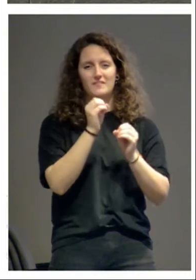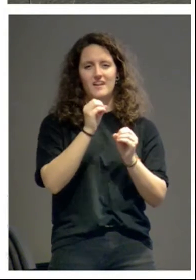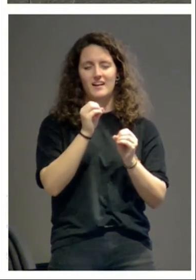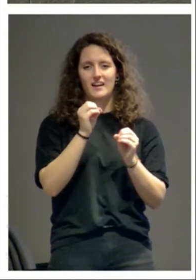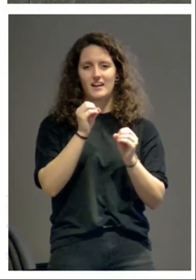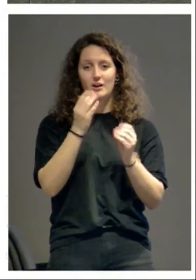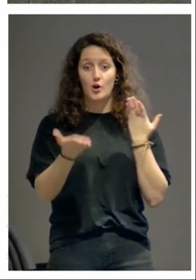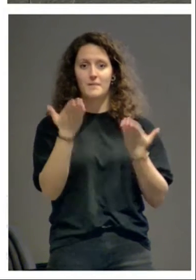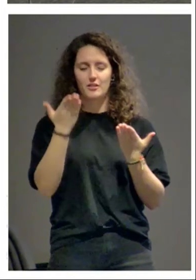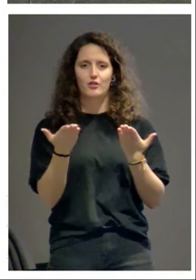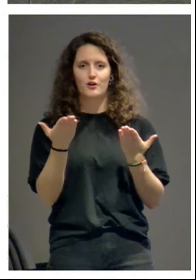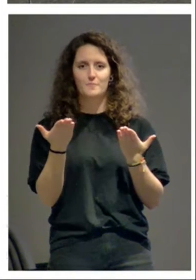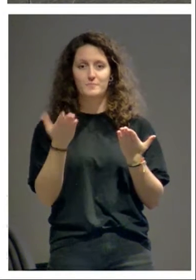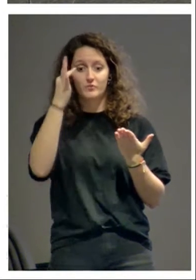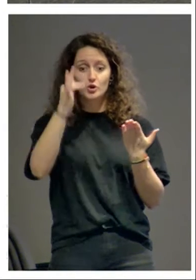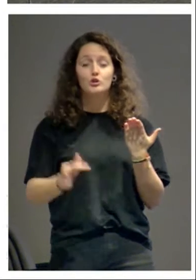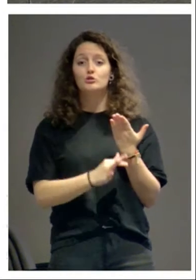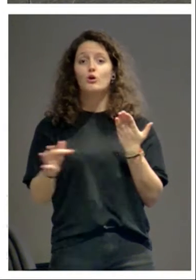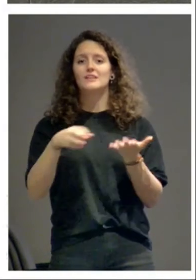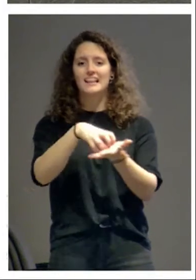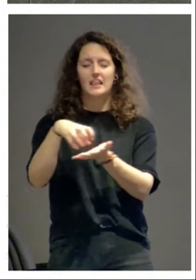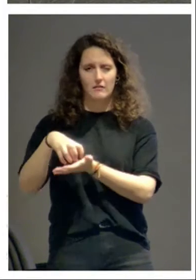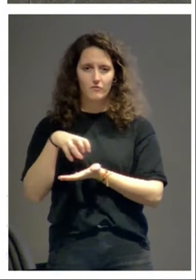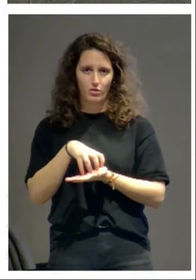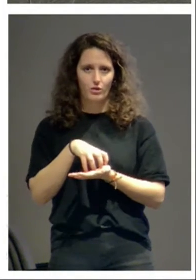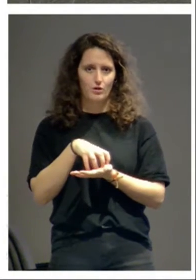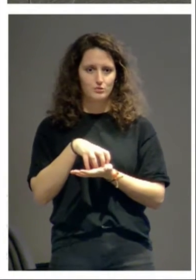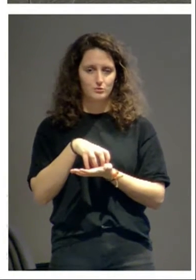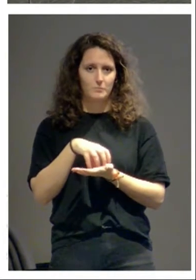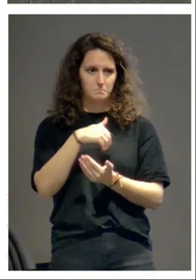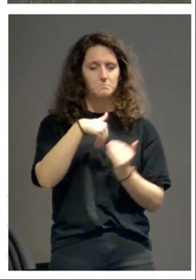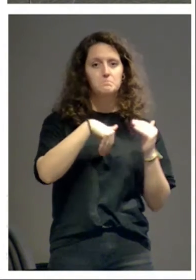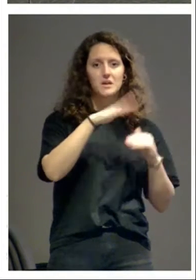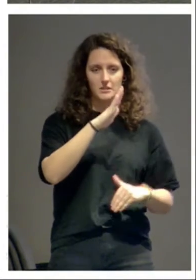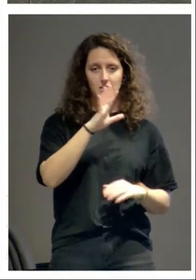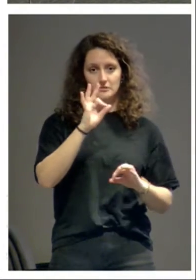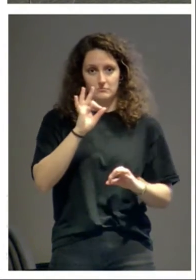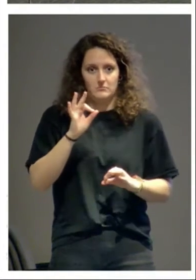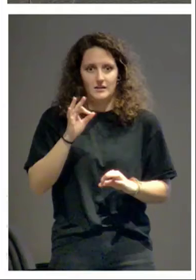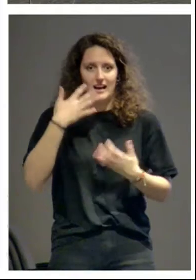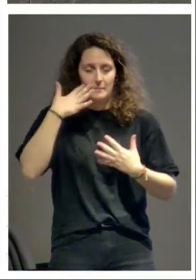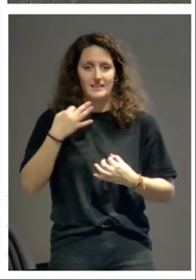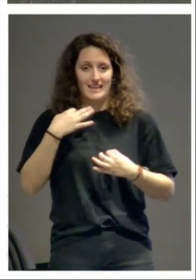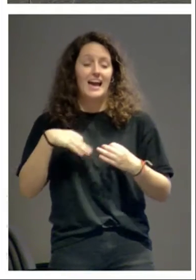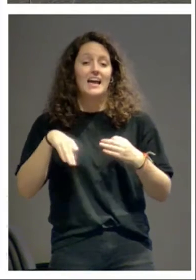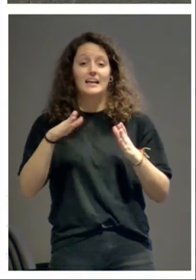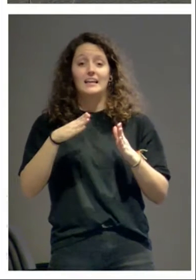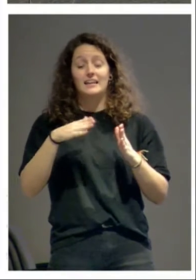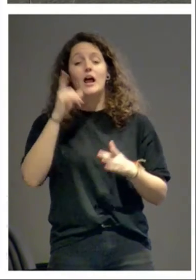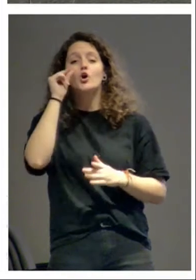con respecto al total de edificios, que el porcentaje de edificios importantes del románico. Me voy a explicar.